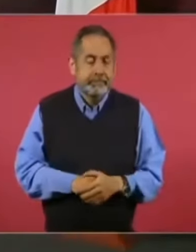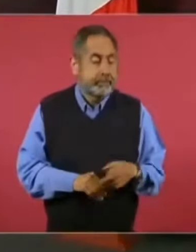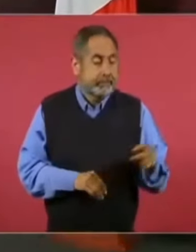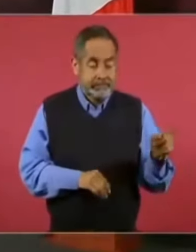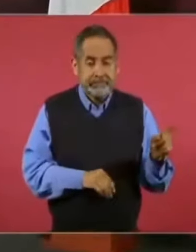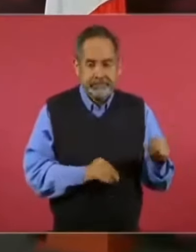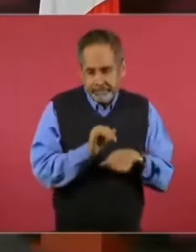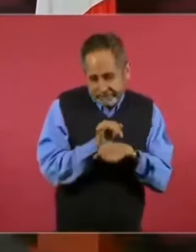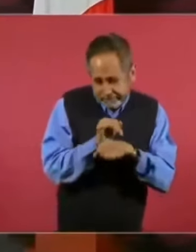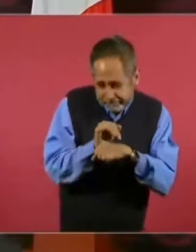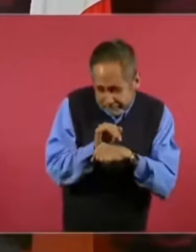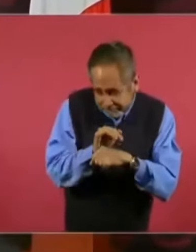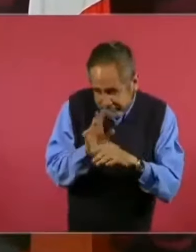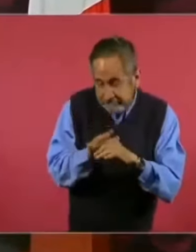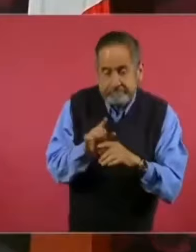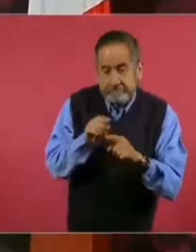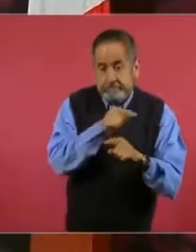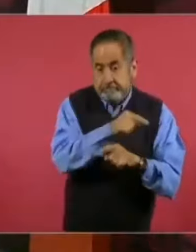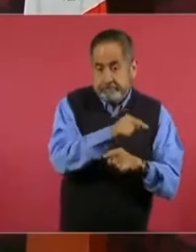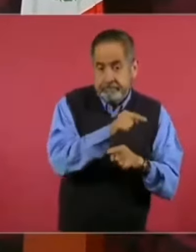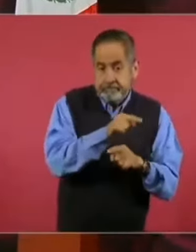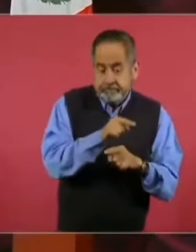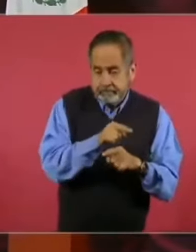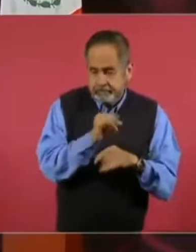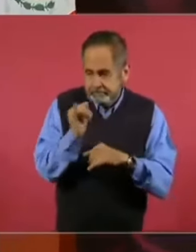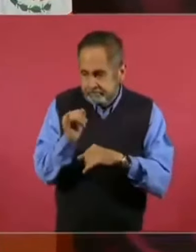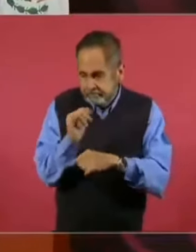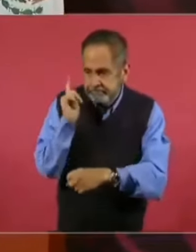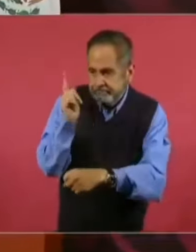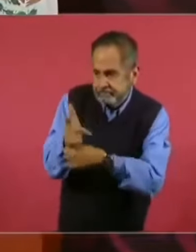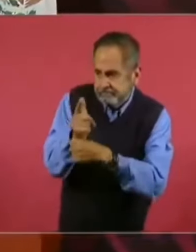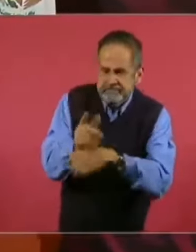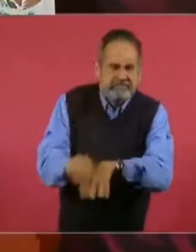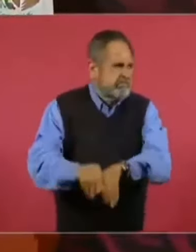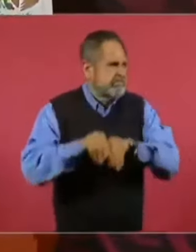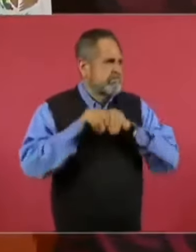a Nixon.